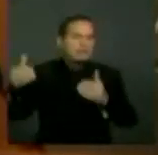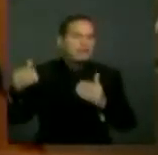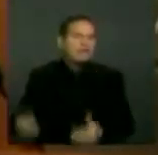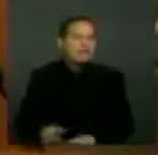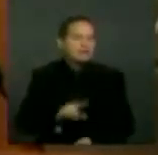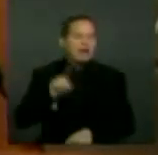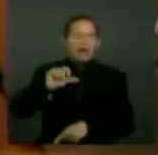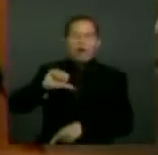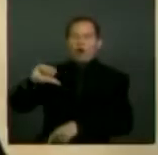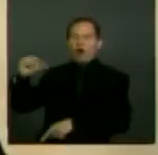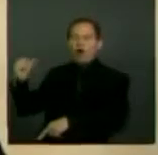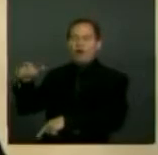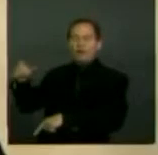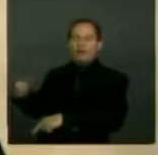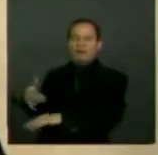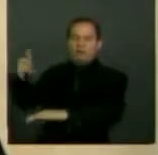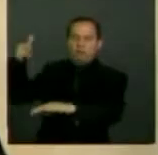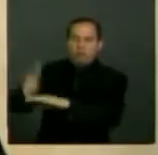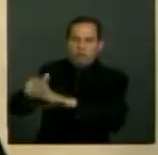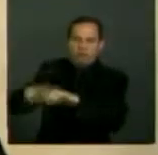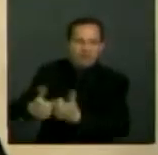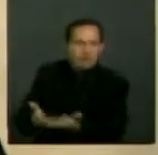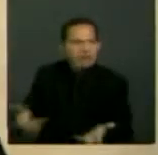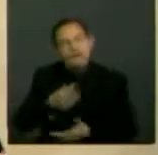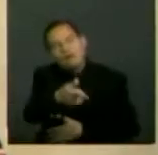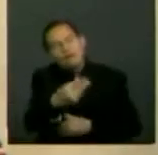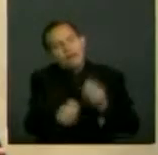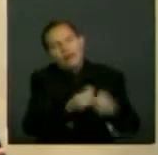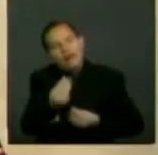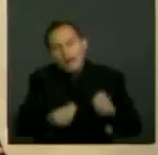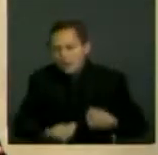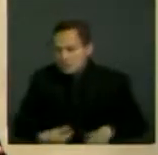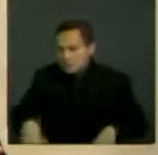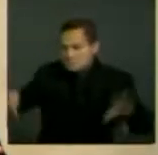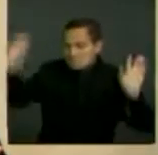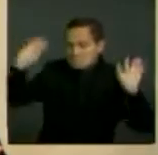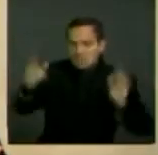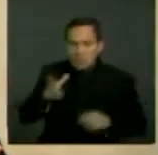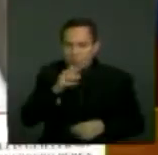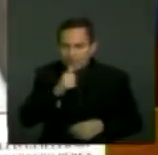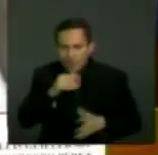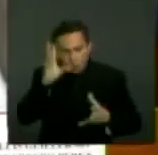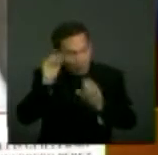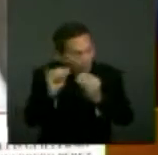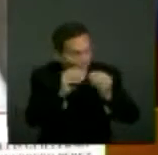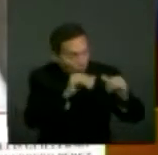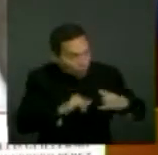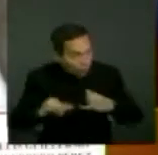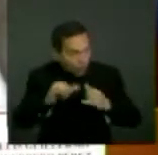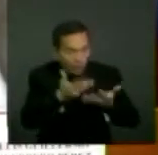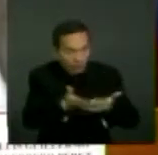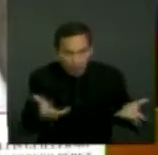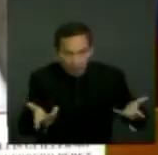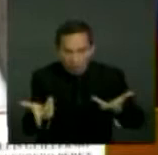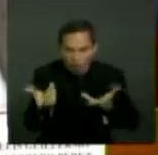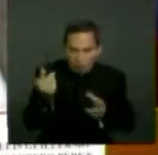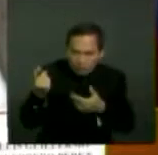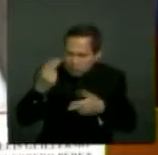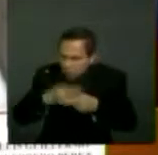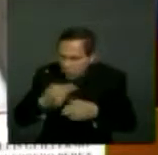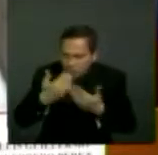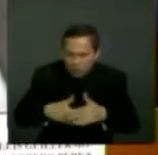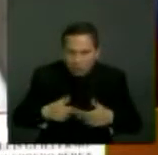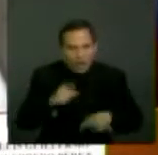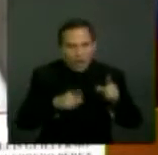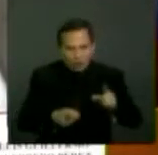Lo que identificamos es que no existe una manera unificada de registrar la información sobre las personas con discapacidad. Algunas agencias nos reportaban